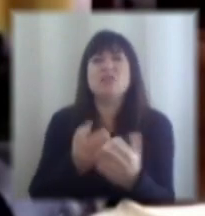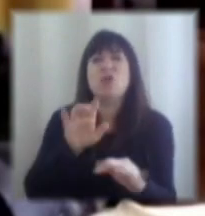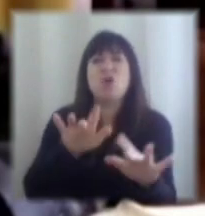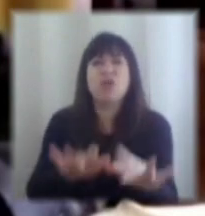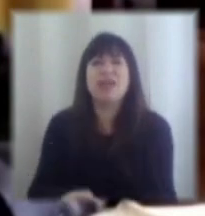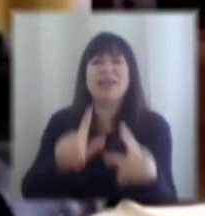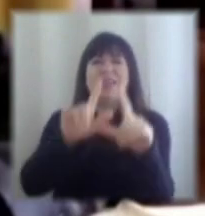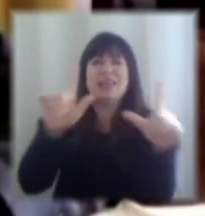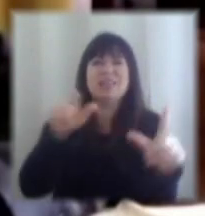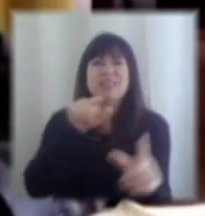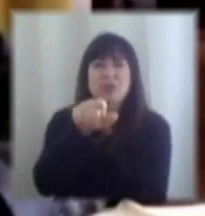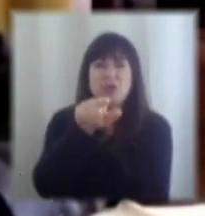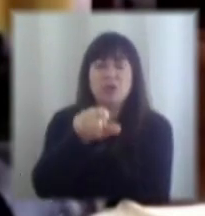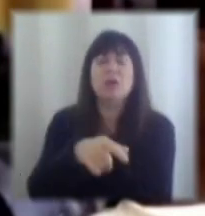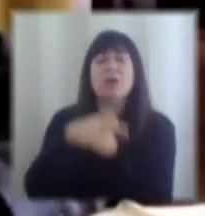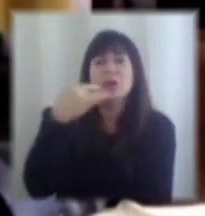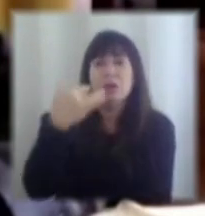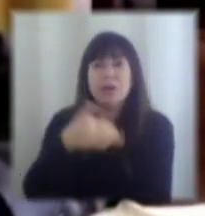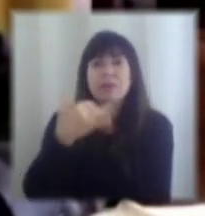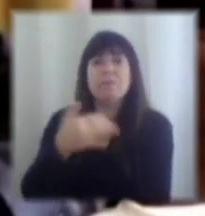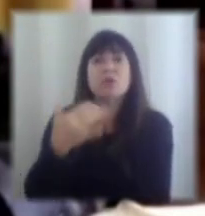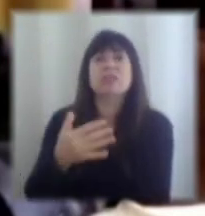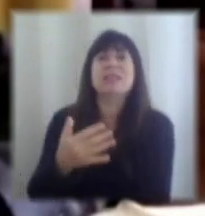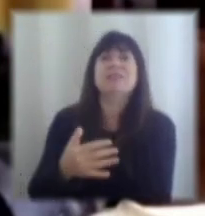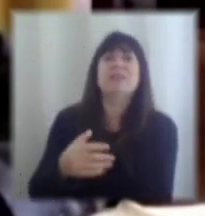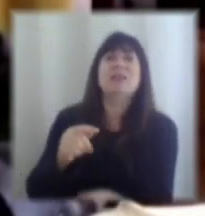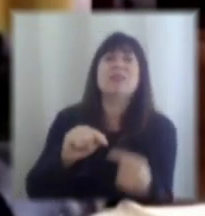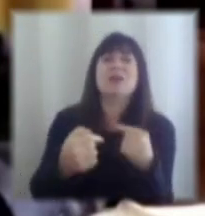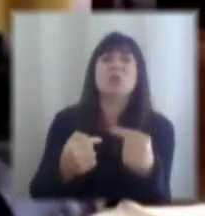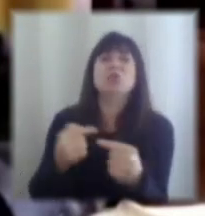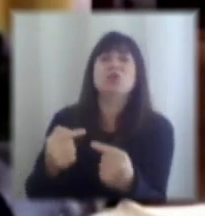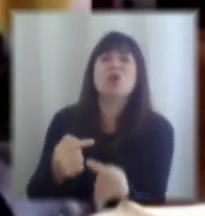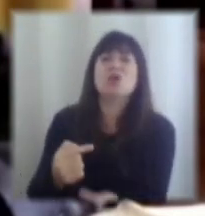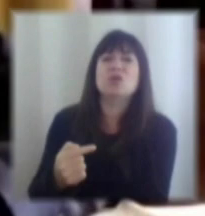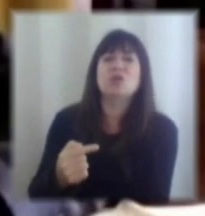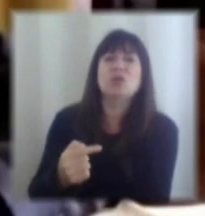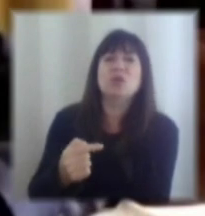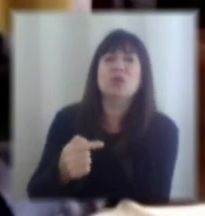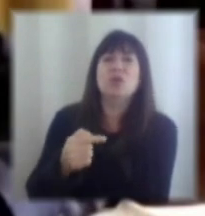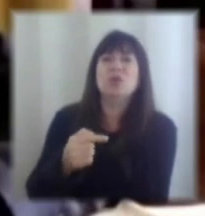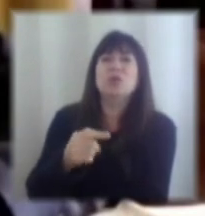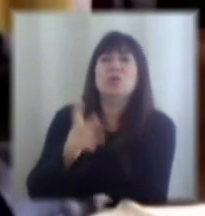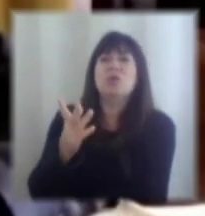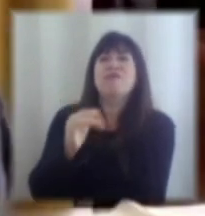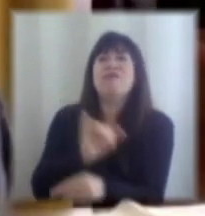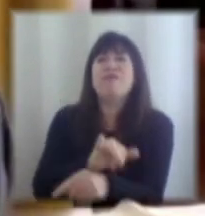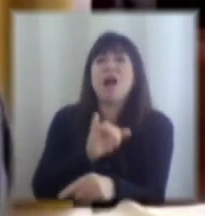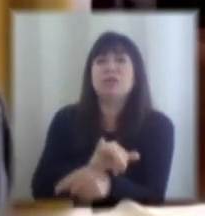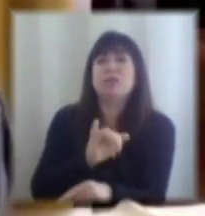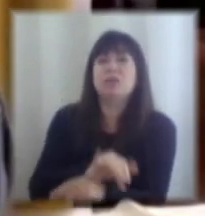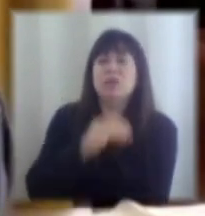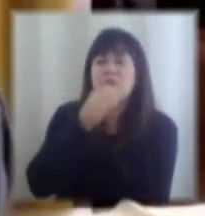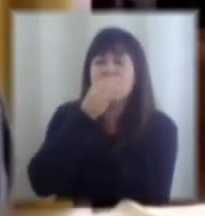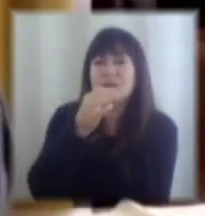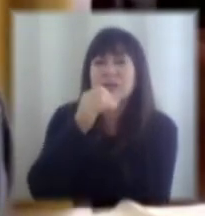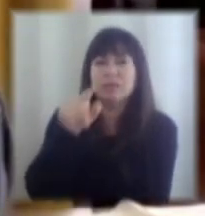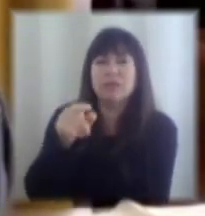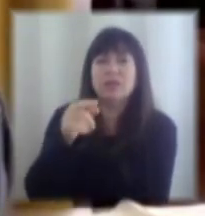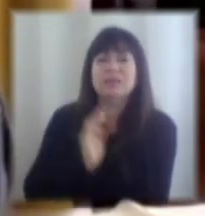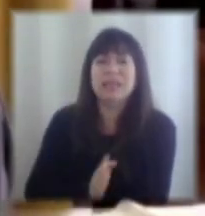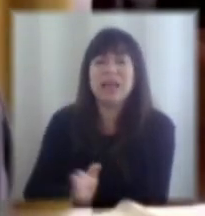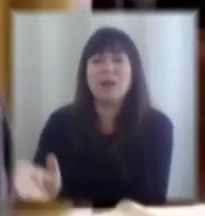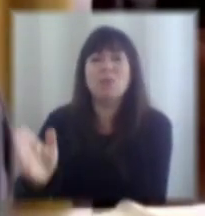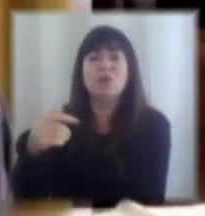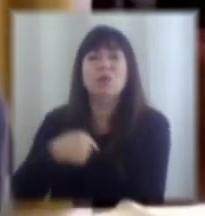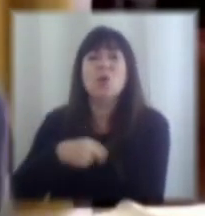creo que es importante anclar la discusión porque a veces nos quedamos con este mito que mientras sigamos basándonos en